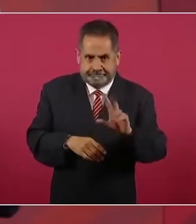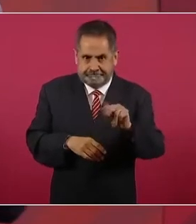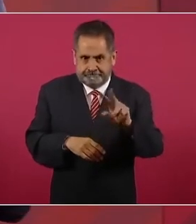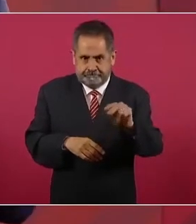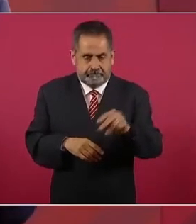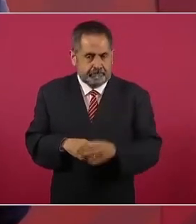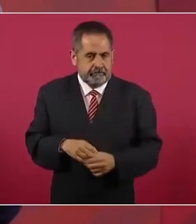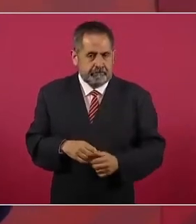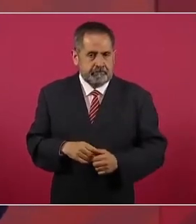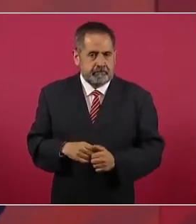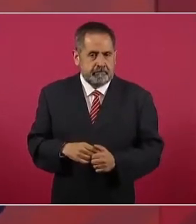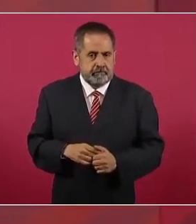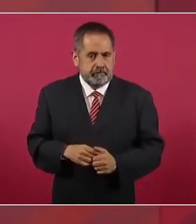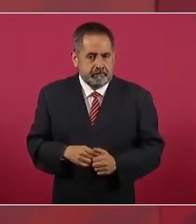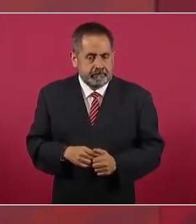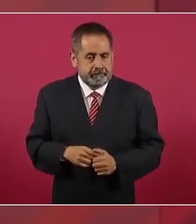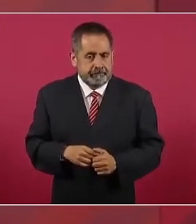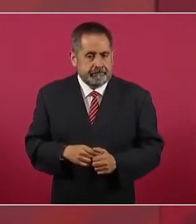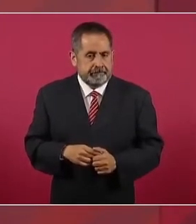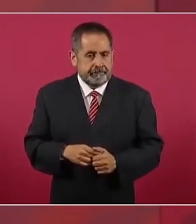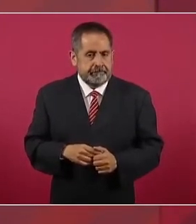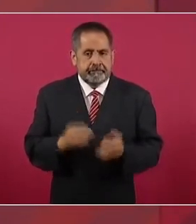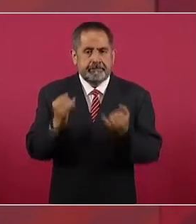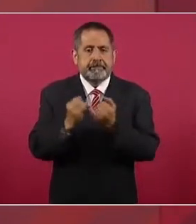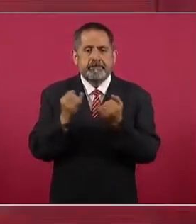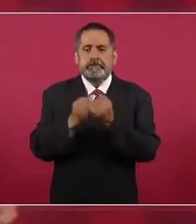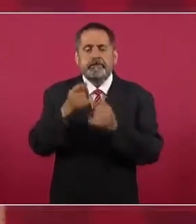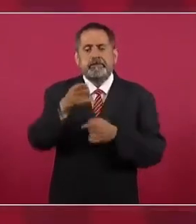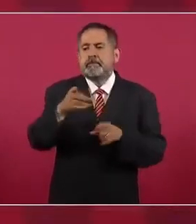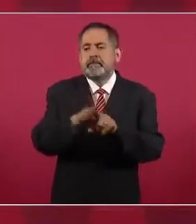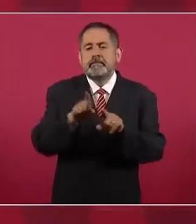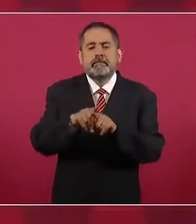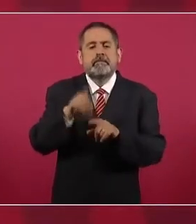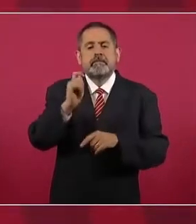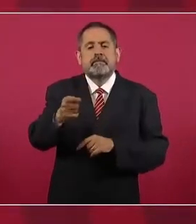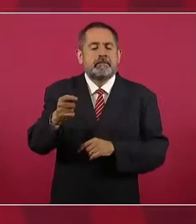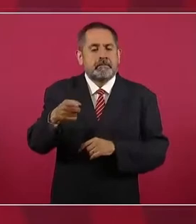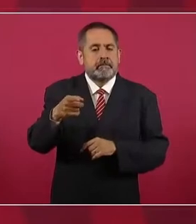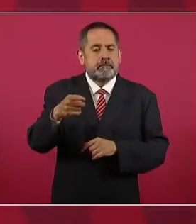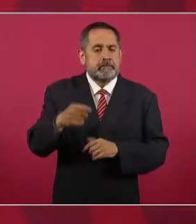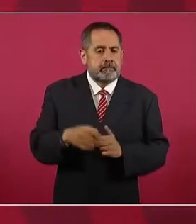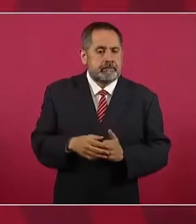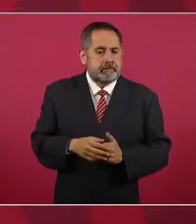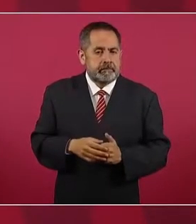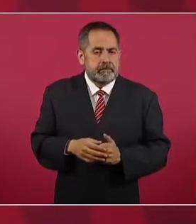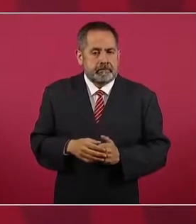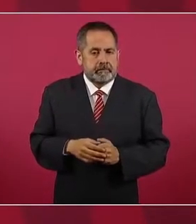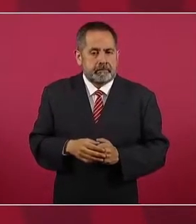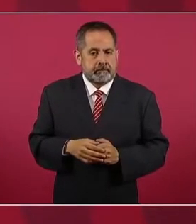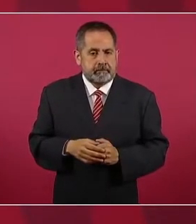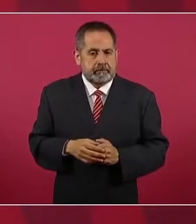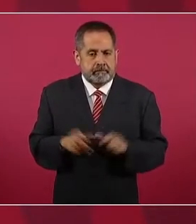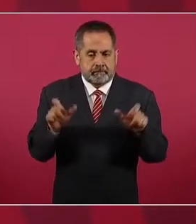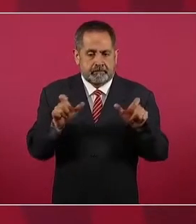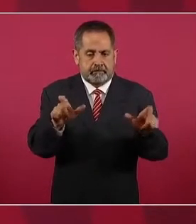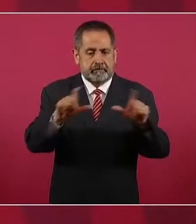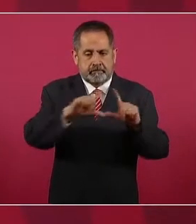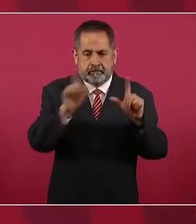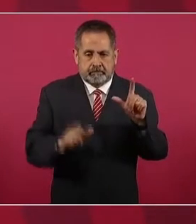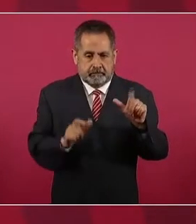el caso de pasar la Guardia